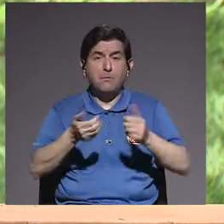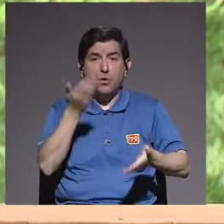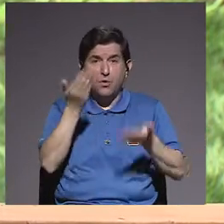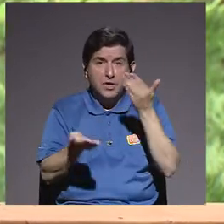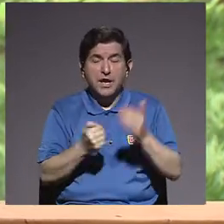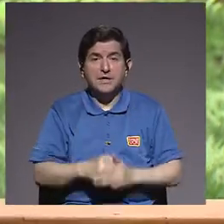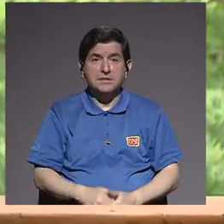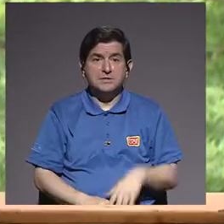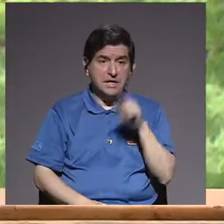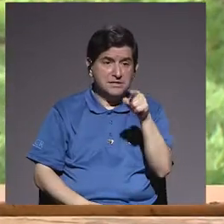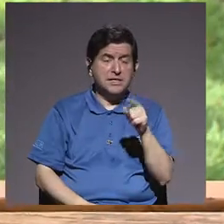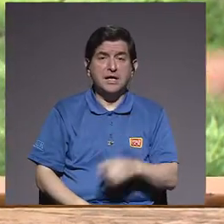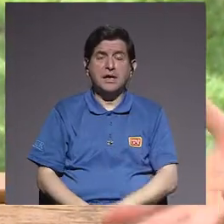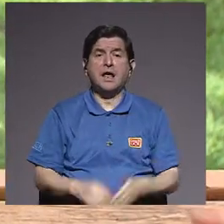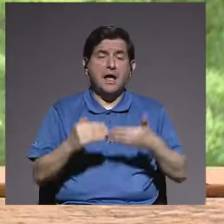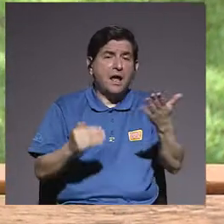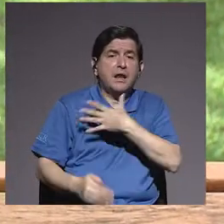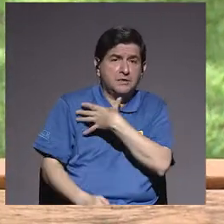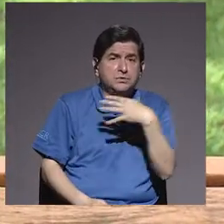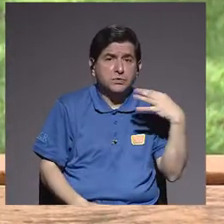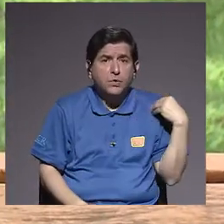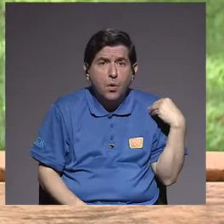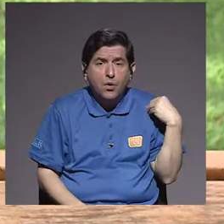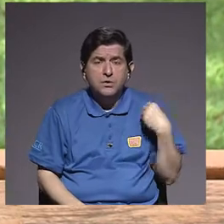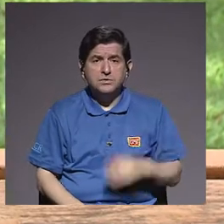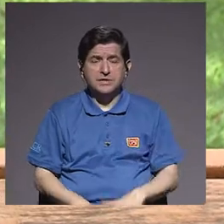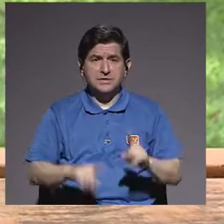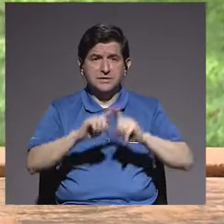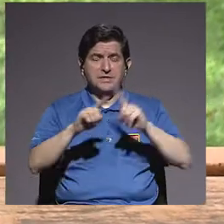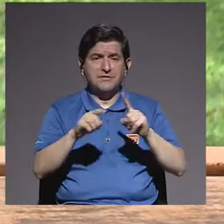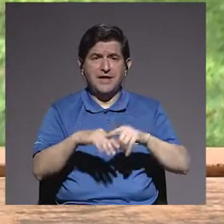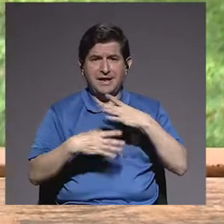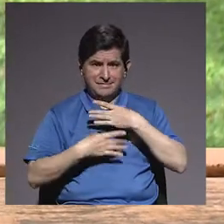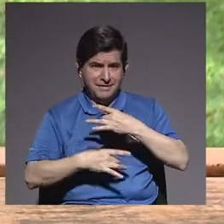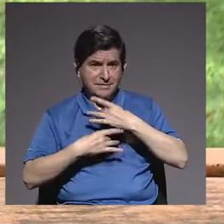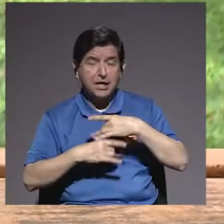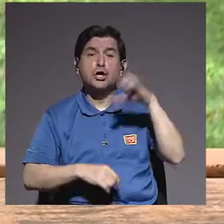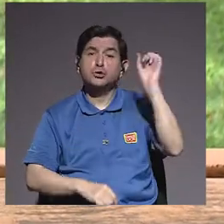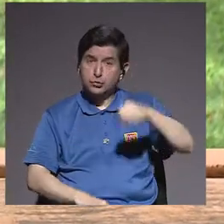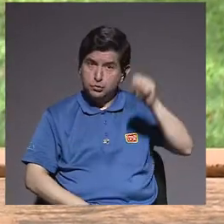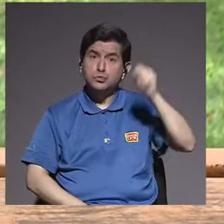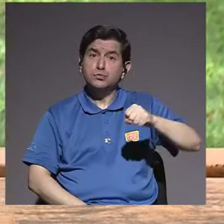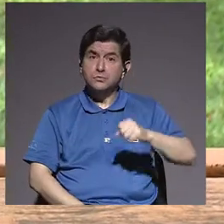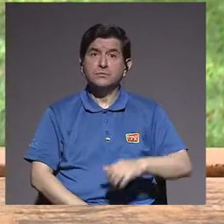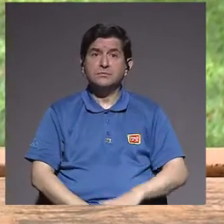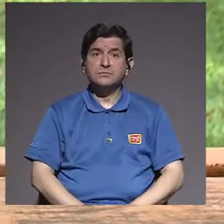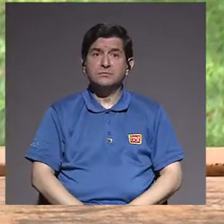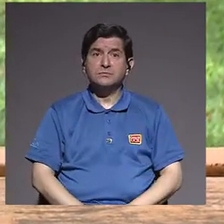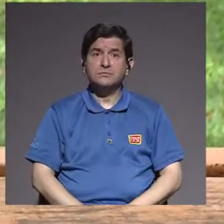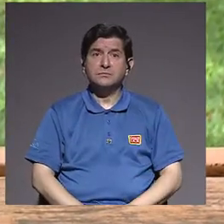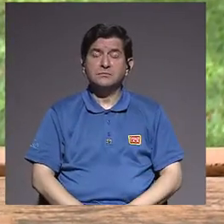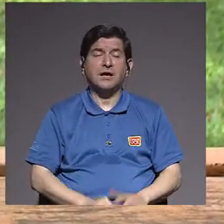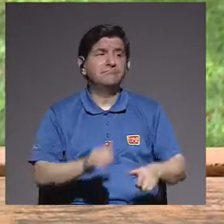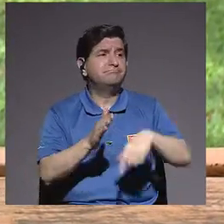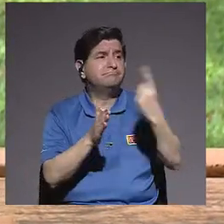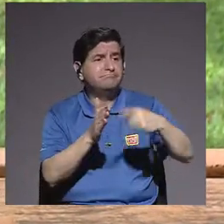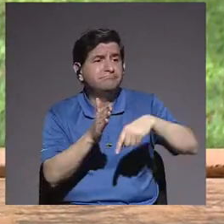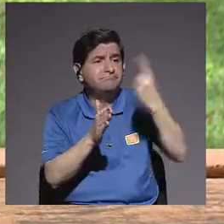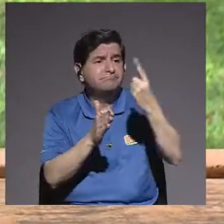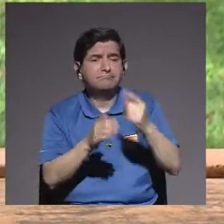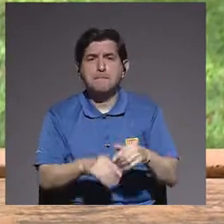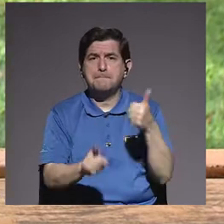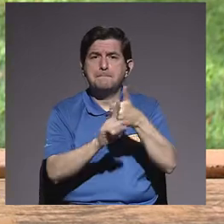entonces recurrir a sus gustos, a sus pasatiempos. A sus pasatiempos y es que a veces